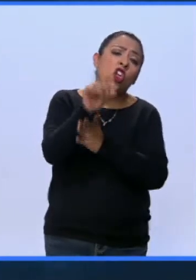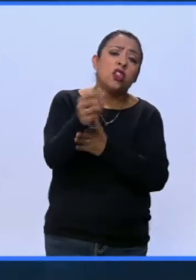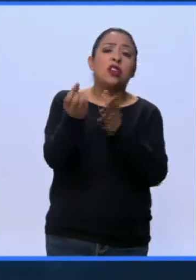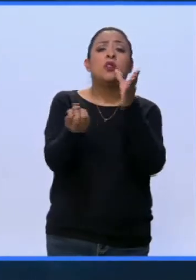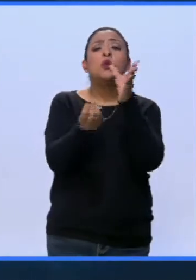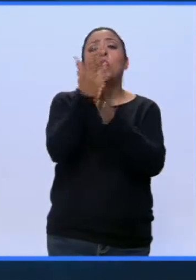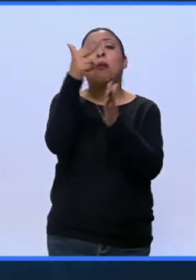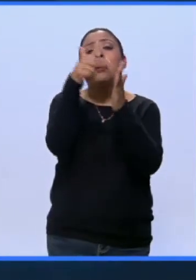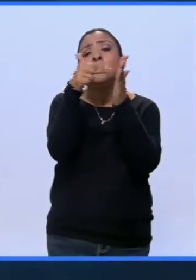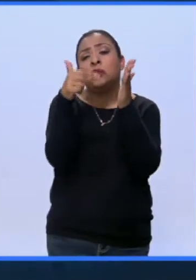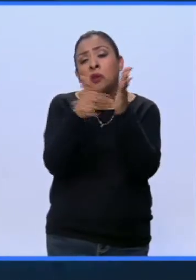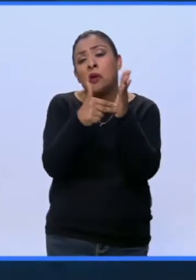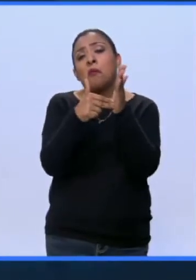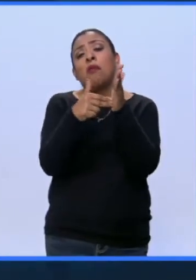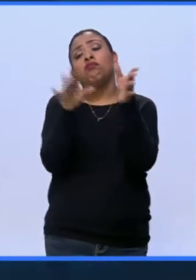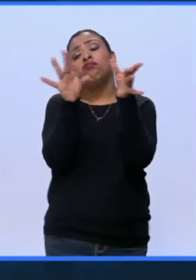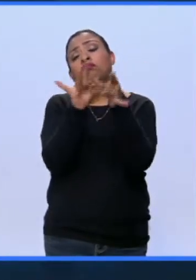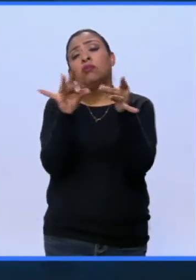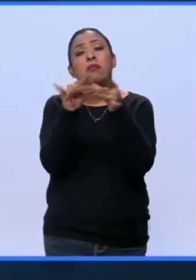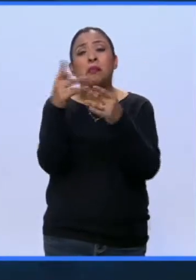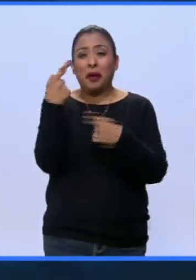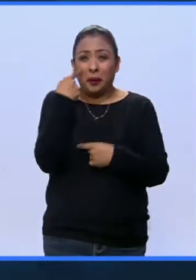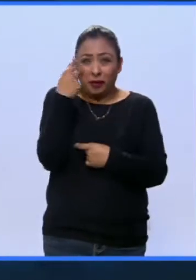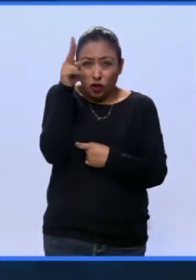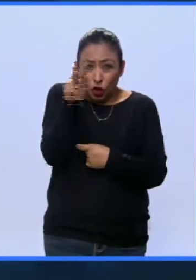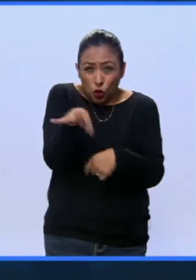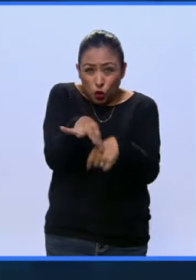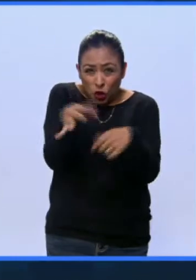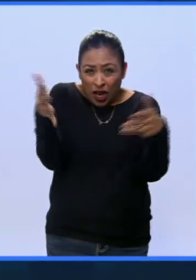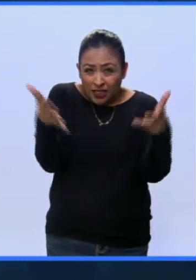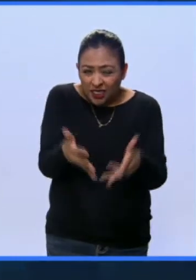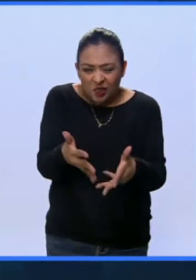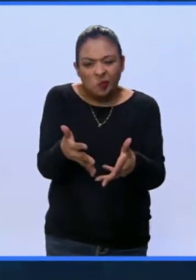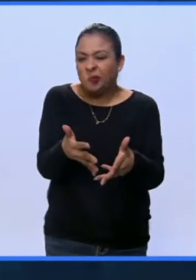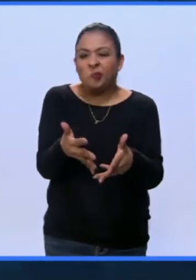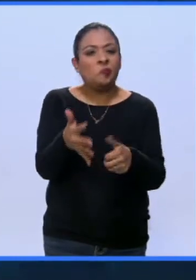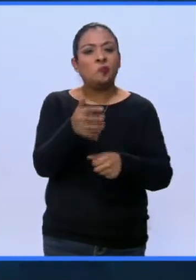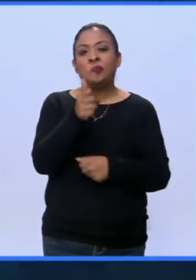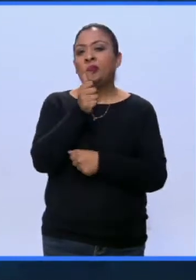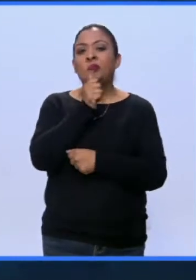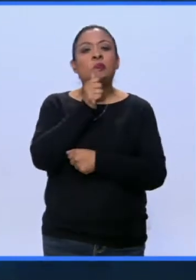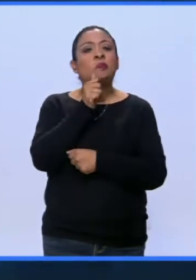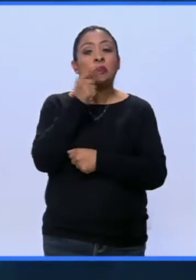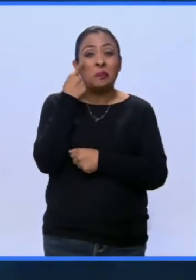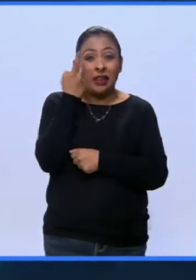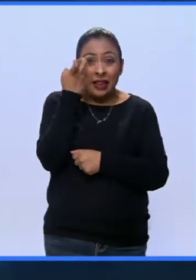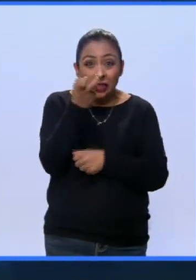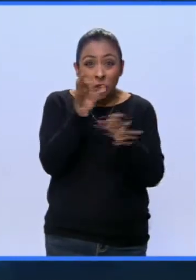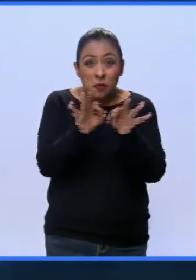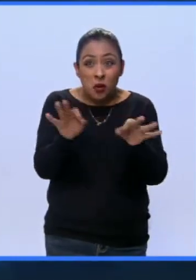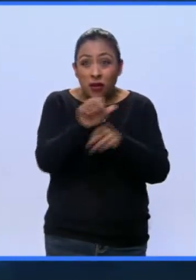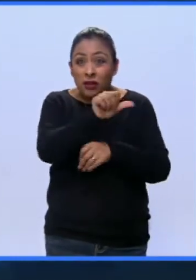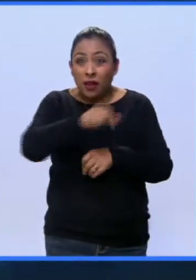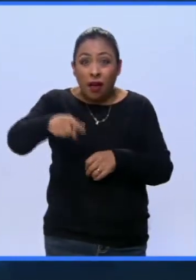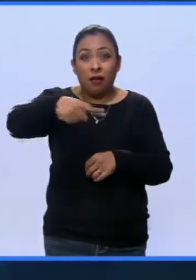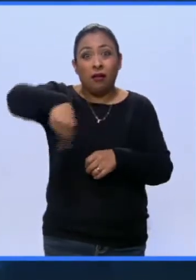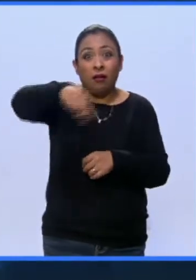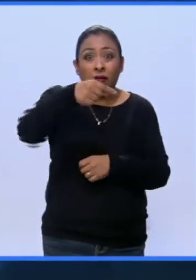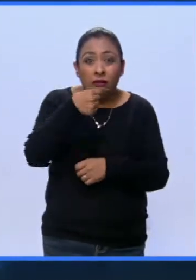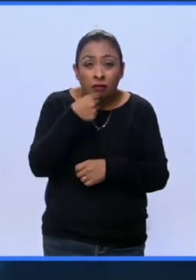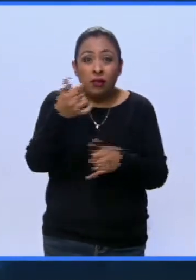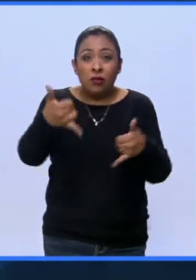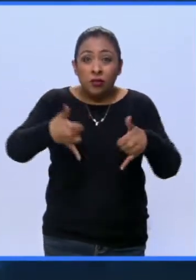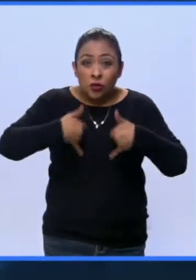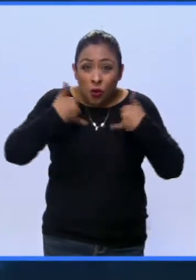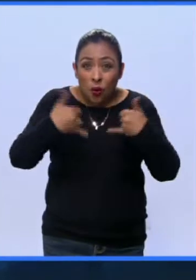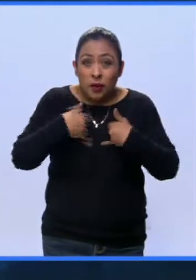nuevas normas, pero no vemos acción en la práctica. No vemos que eso influya en la vida de los niños, los